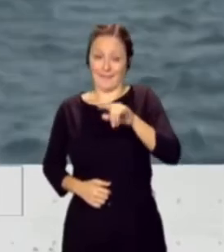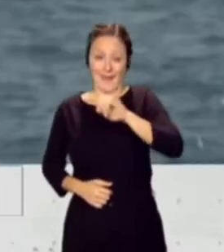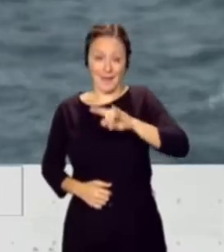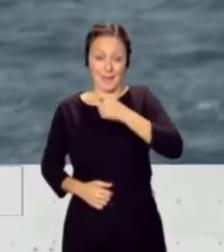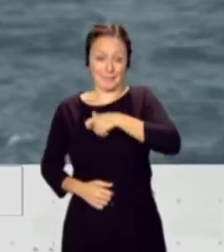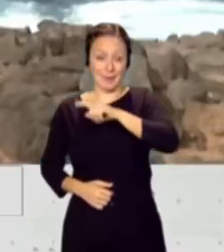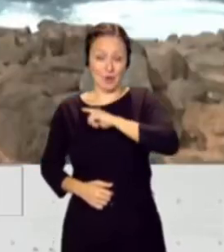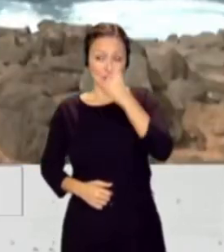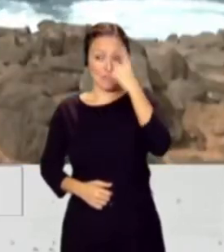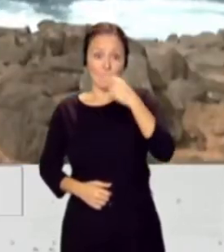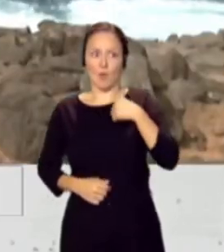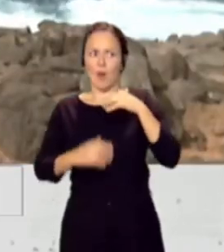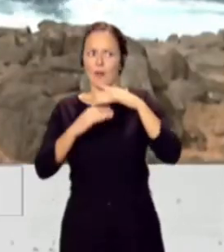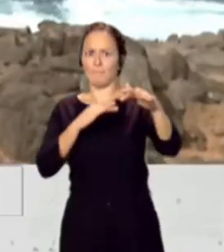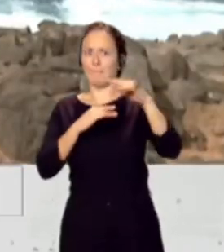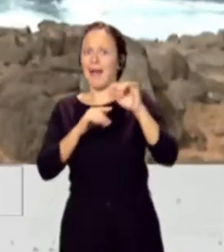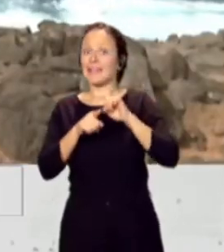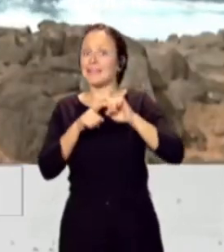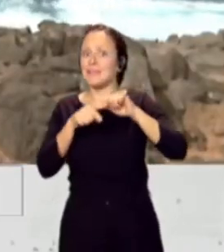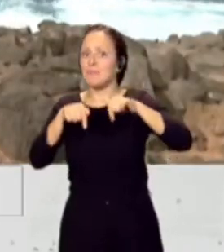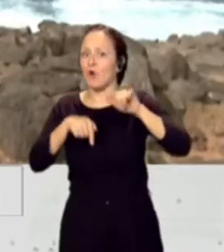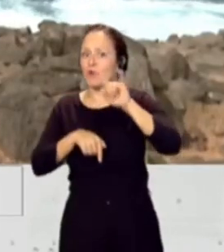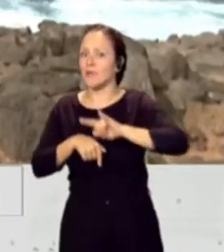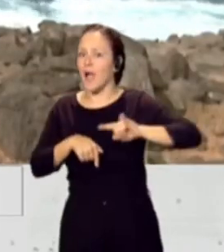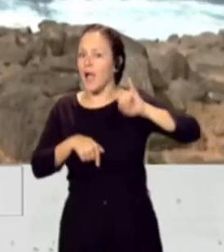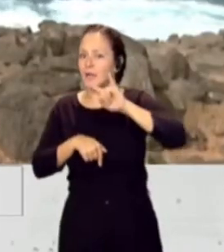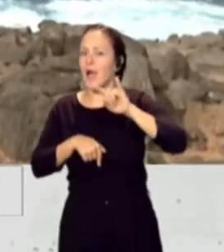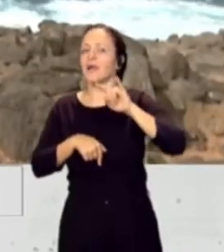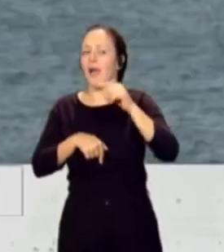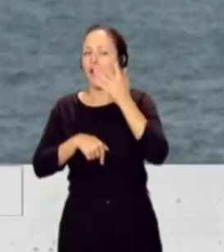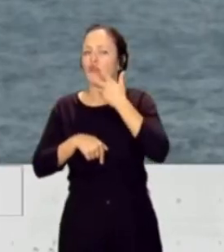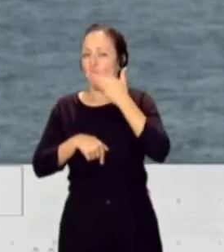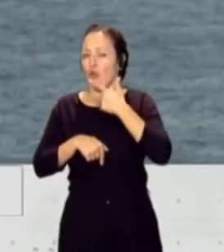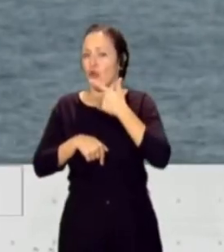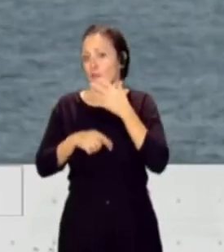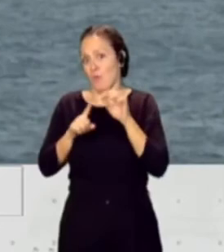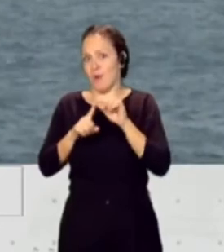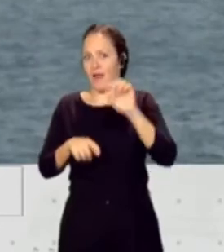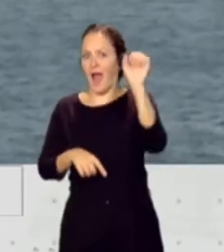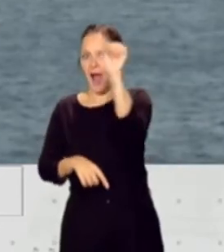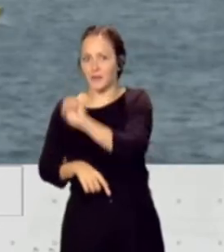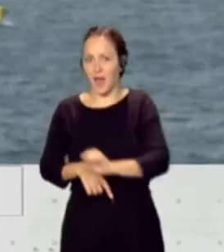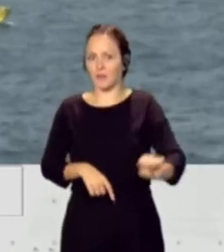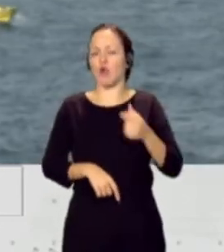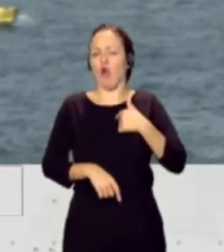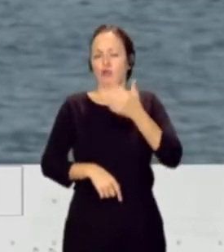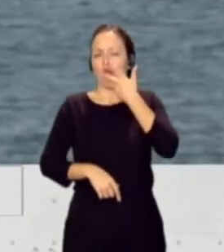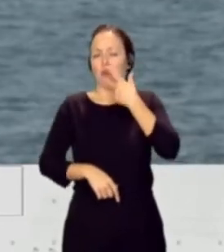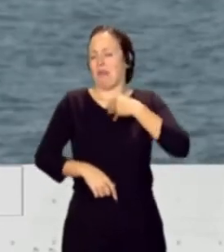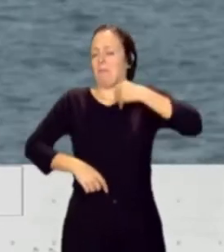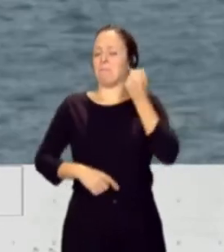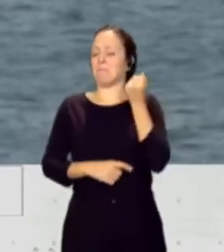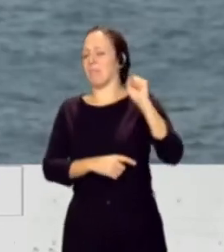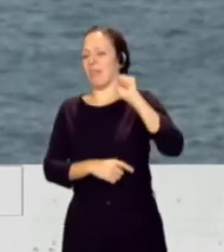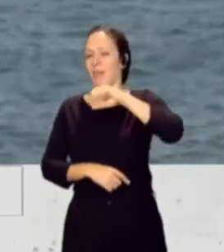es el que sabe cuál es la personalidad y las características de un océano, como es el Atlántico. Y está el otro